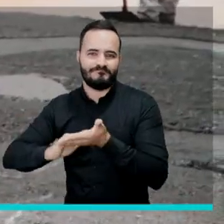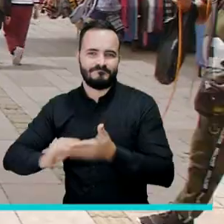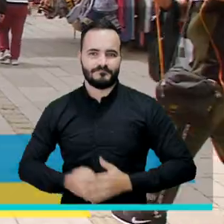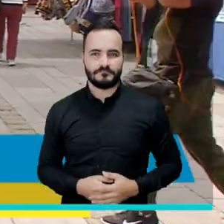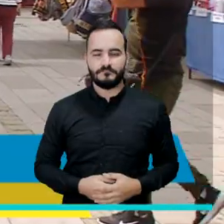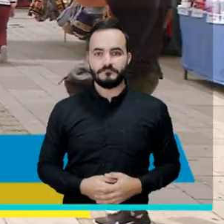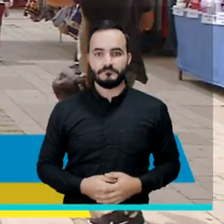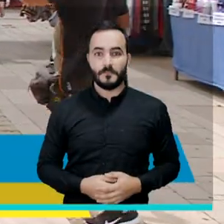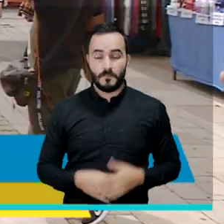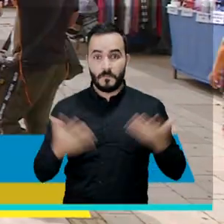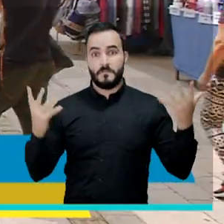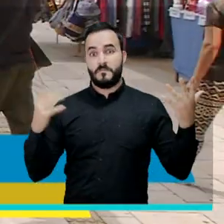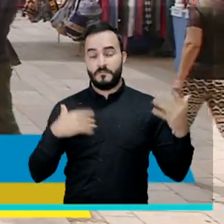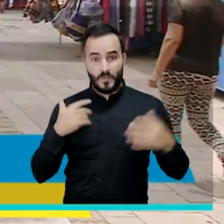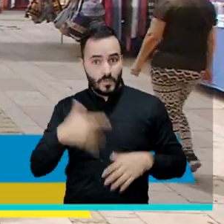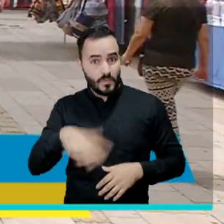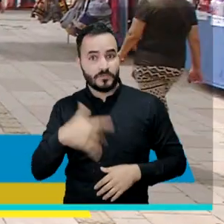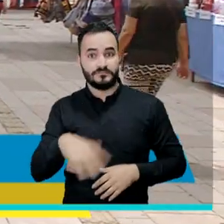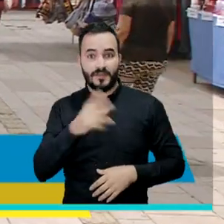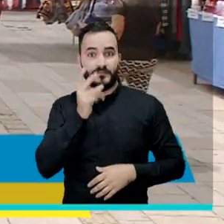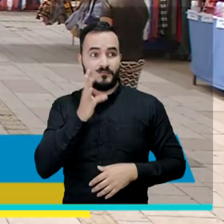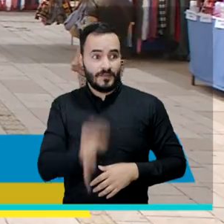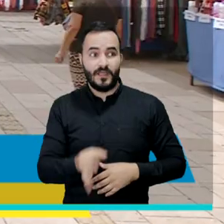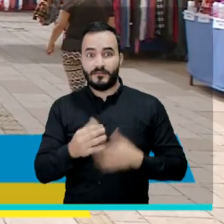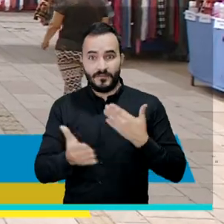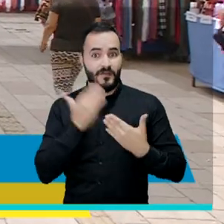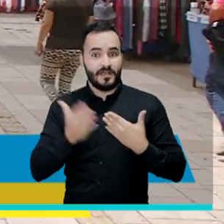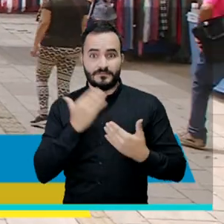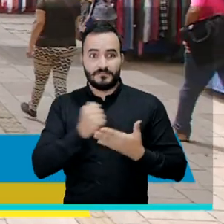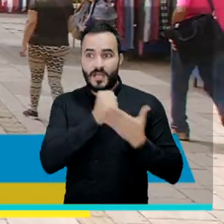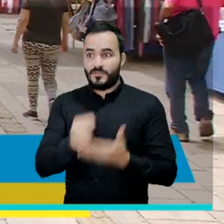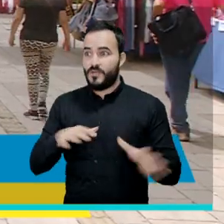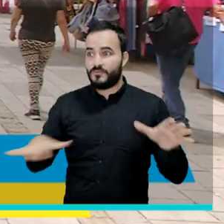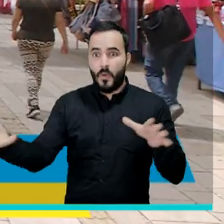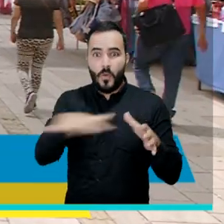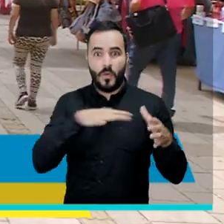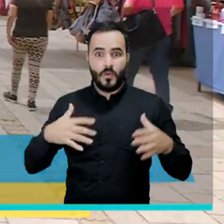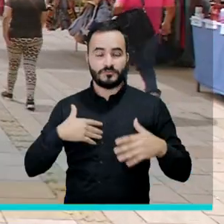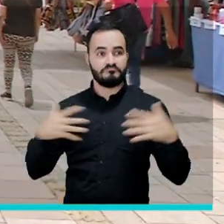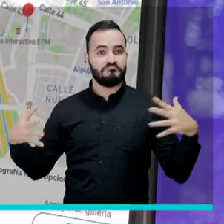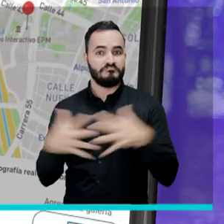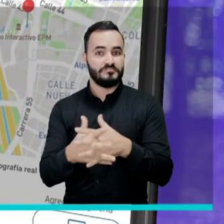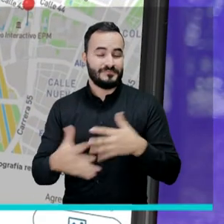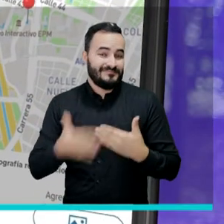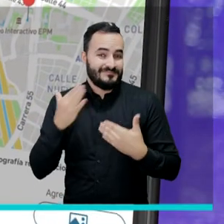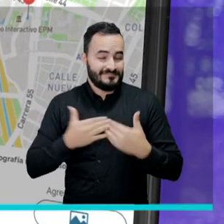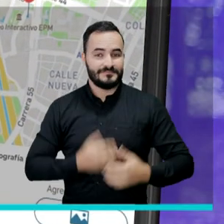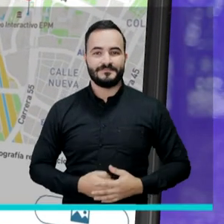Y eso nos facilita todo. Me parece una estrategia excelente para toda la comunidad.